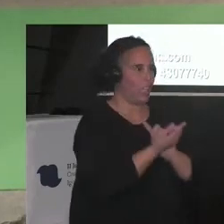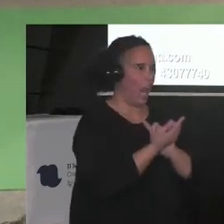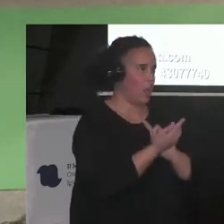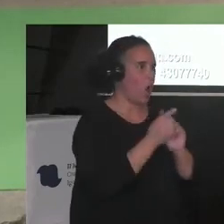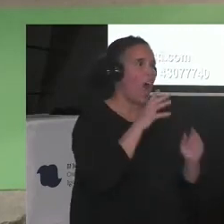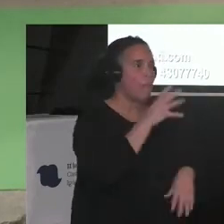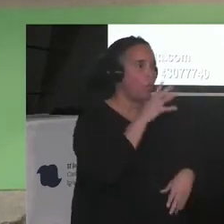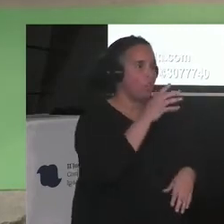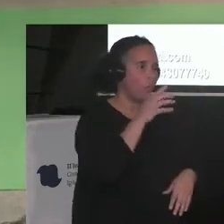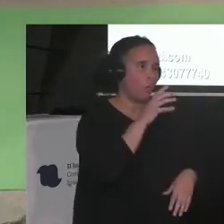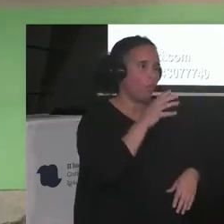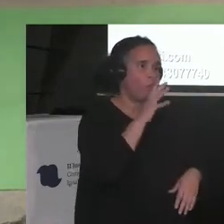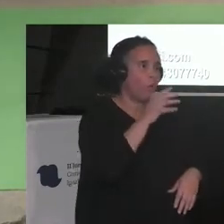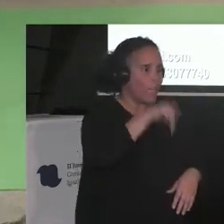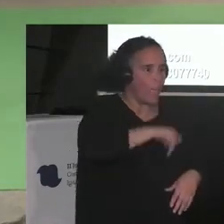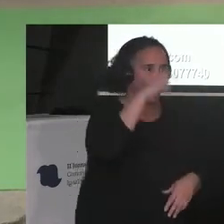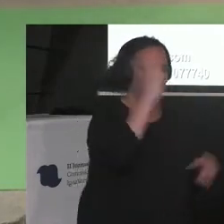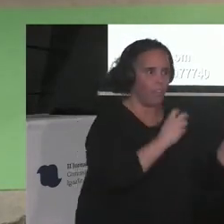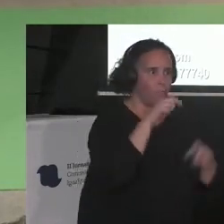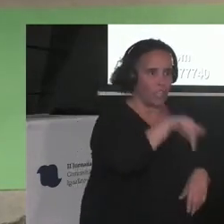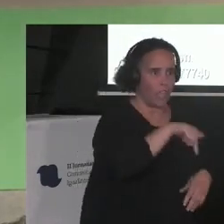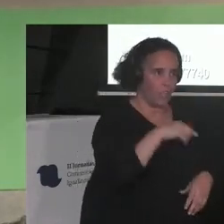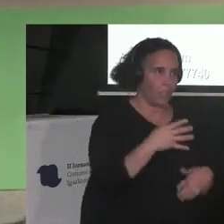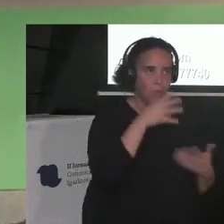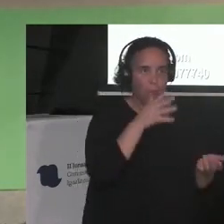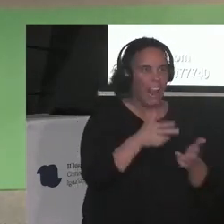La guerra trata de la desigualdad.